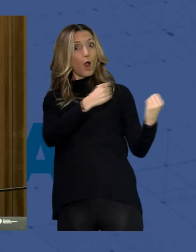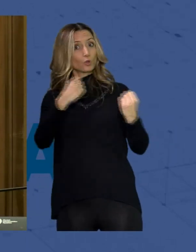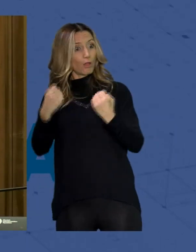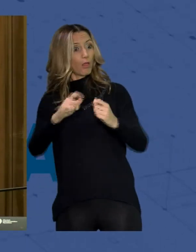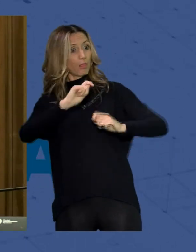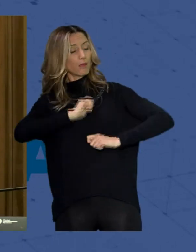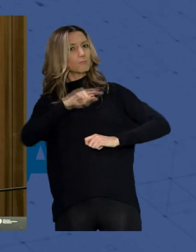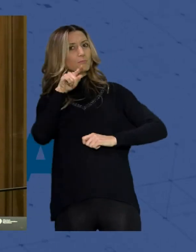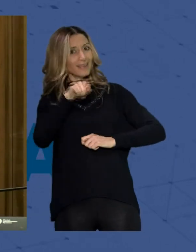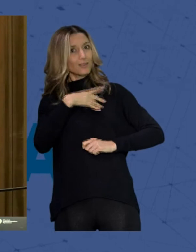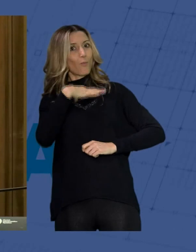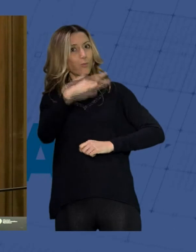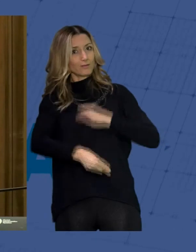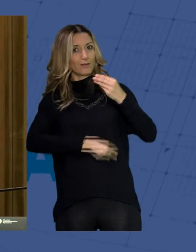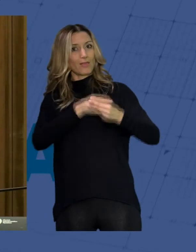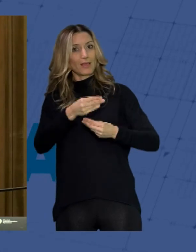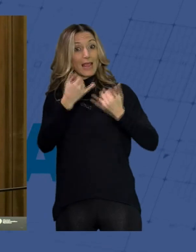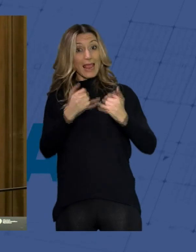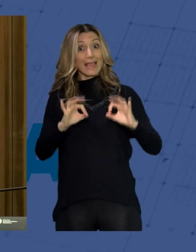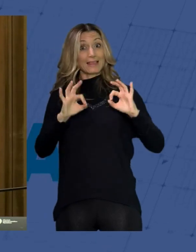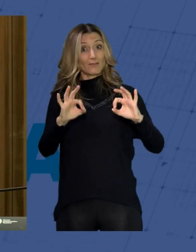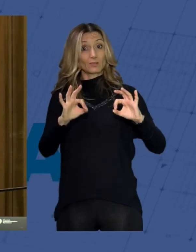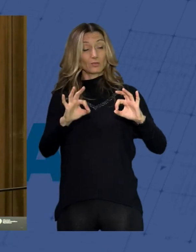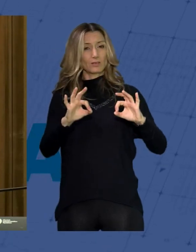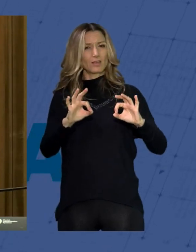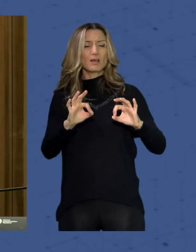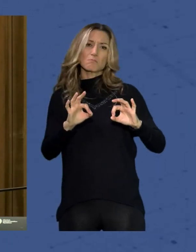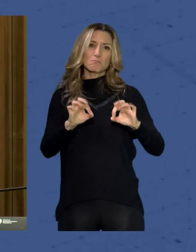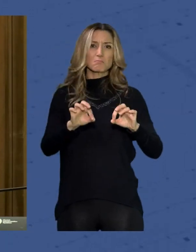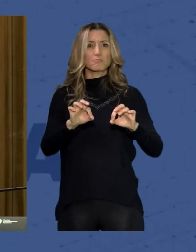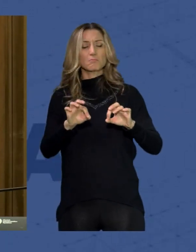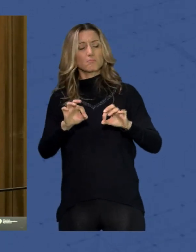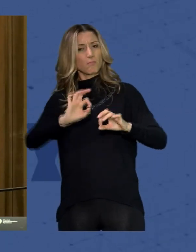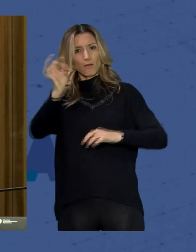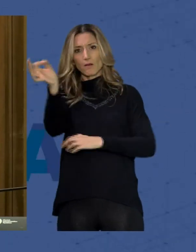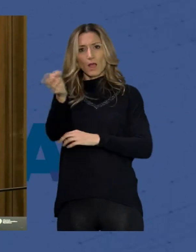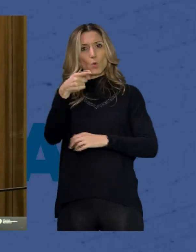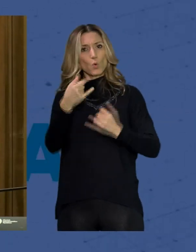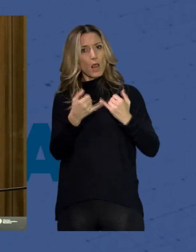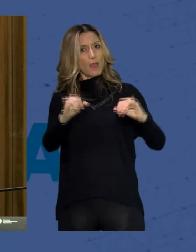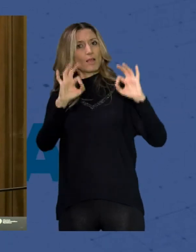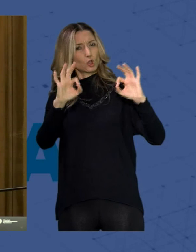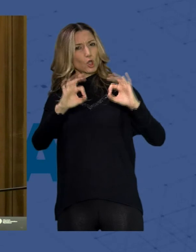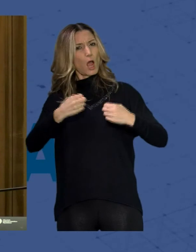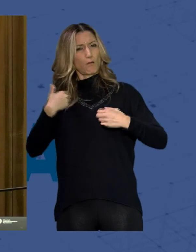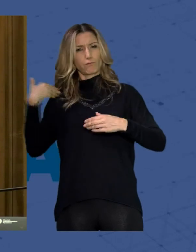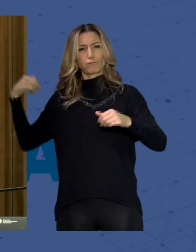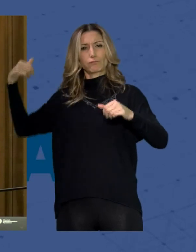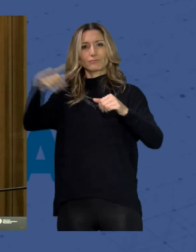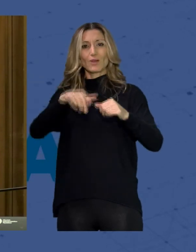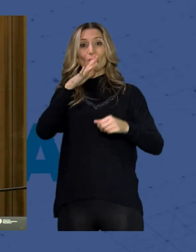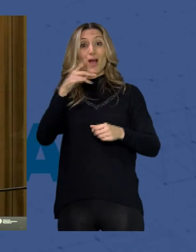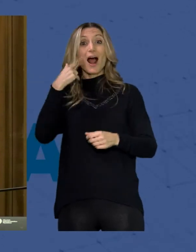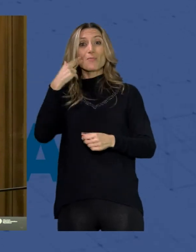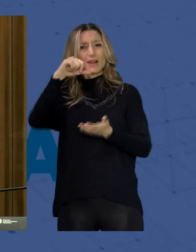este gran evento que indudablemente un evento consolidado en una ciudad como Almería